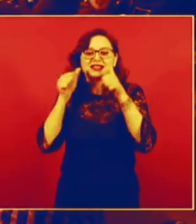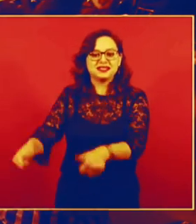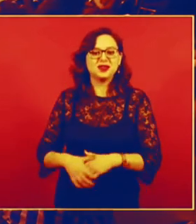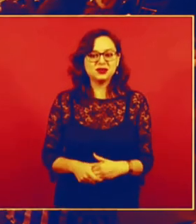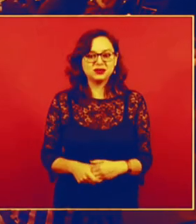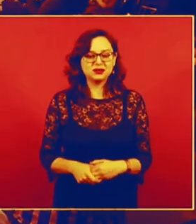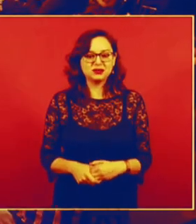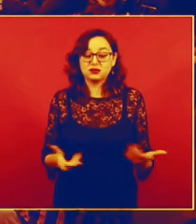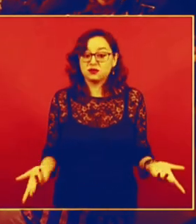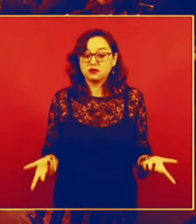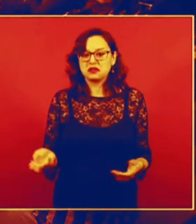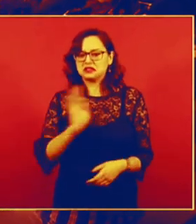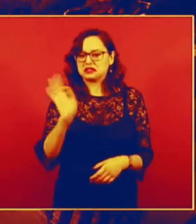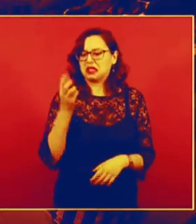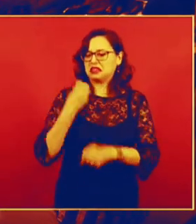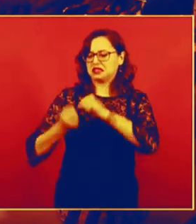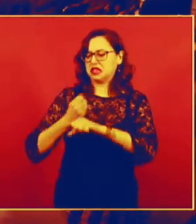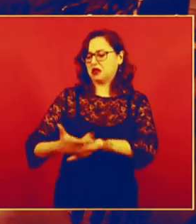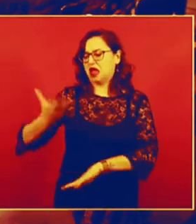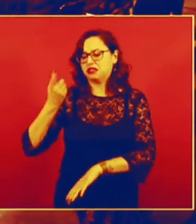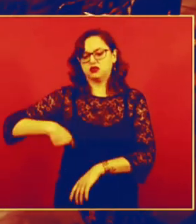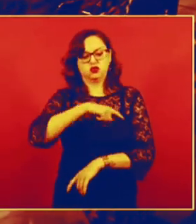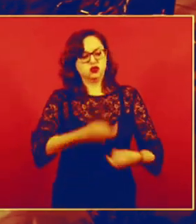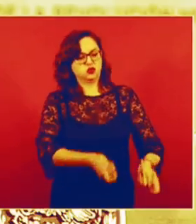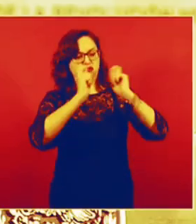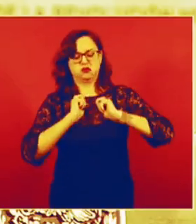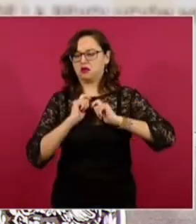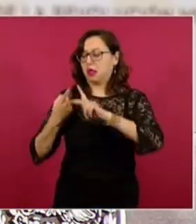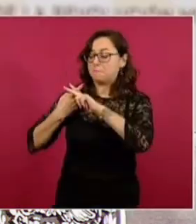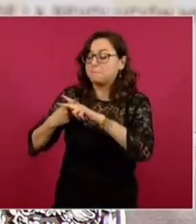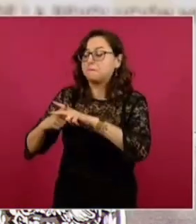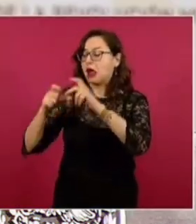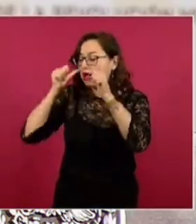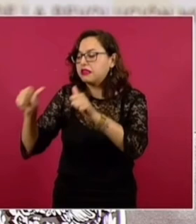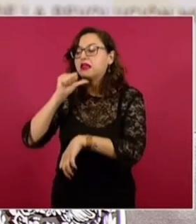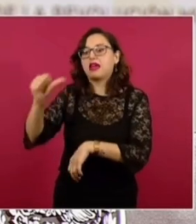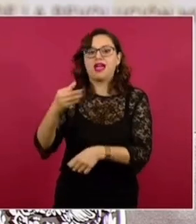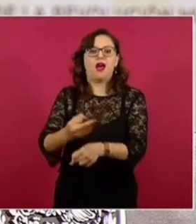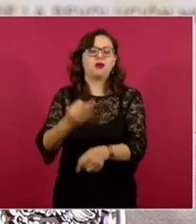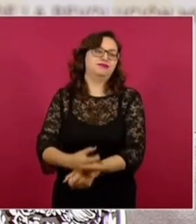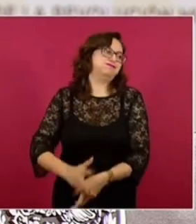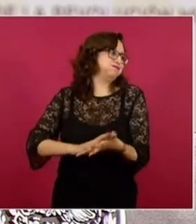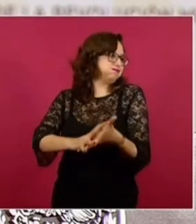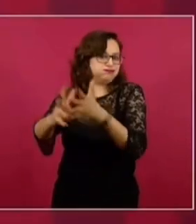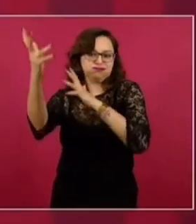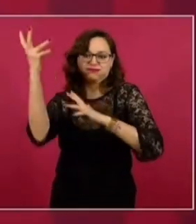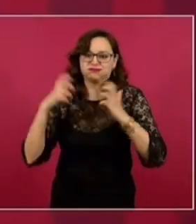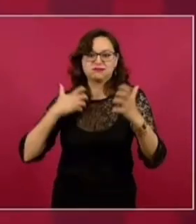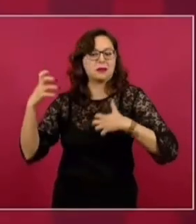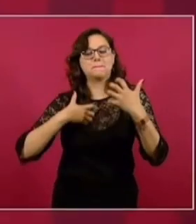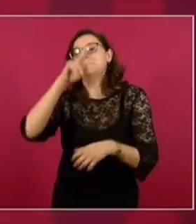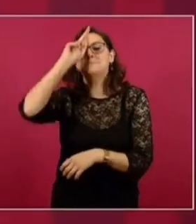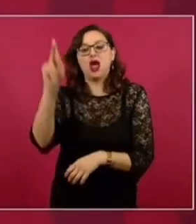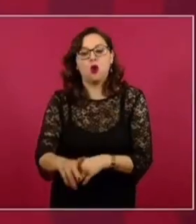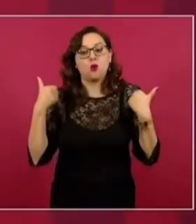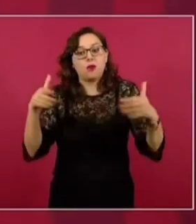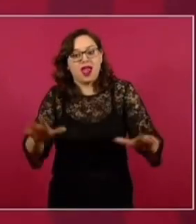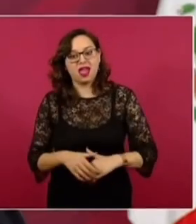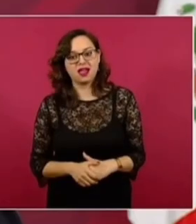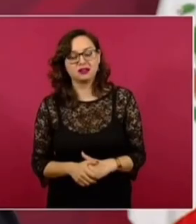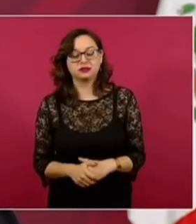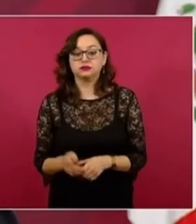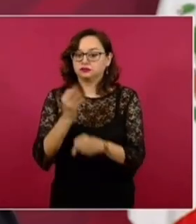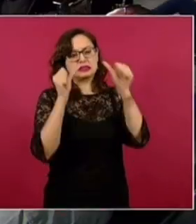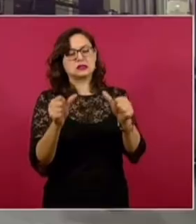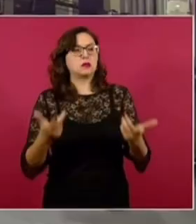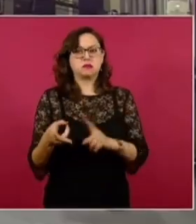programas de bienestar, pues estaría peor la situación de inseguridad y de violencia. Aún cuando no hay corrupción y no hay impunidad para